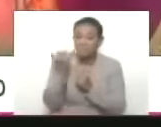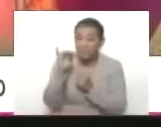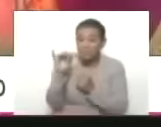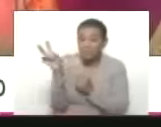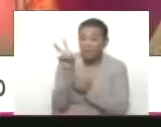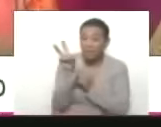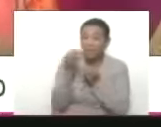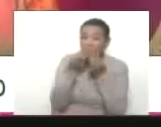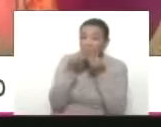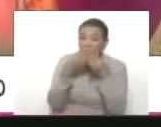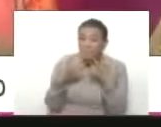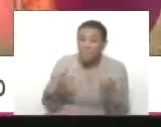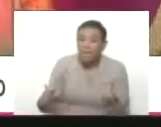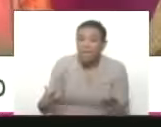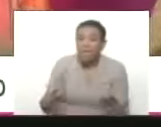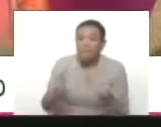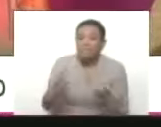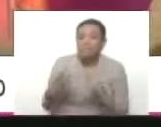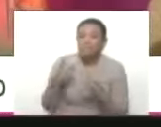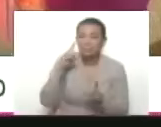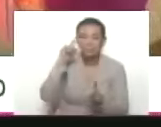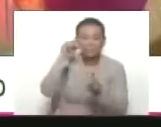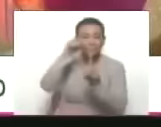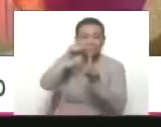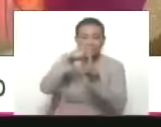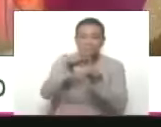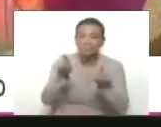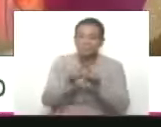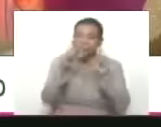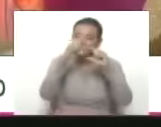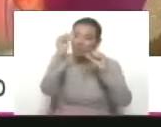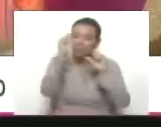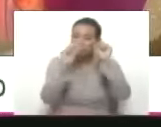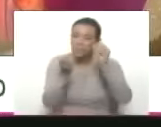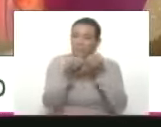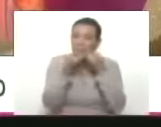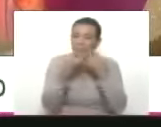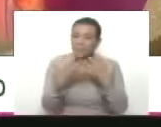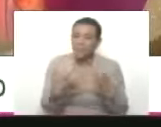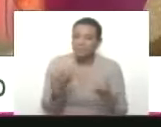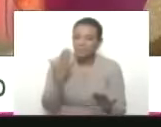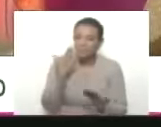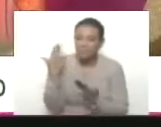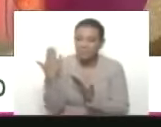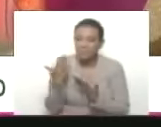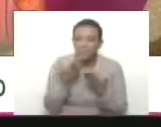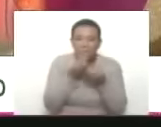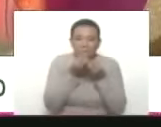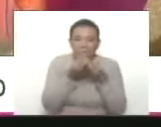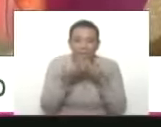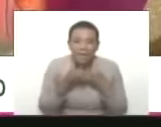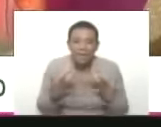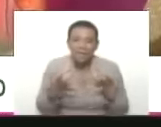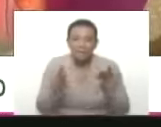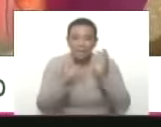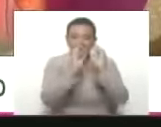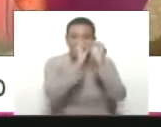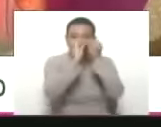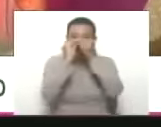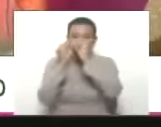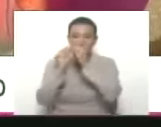Venezuela es un país con buena estrella, ¿ah? Mira esta belleza, decoración,